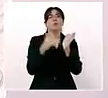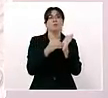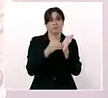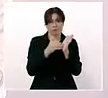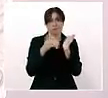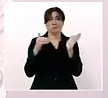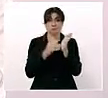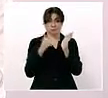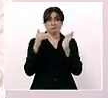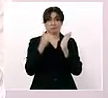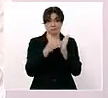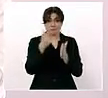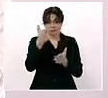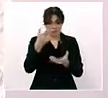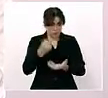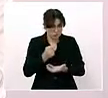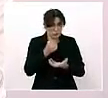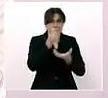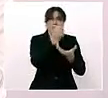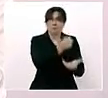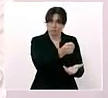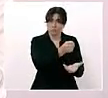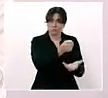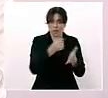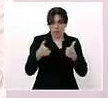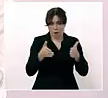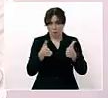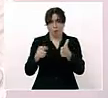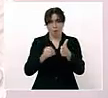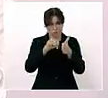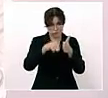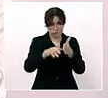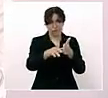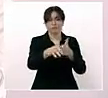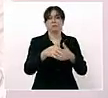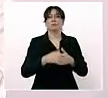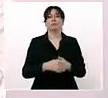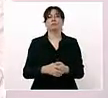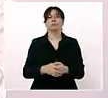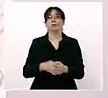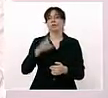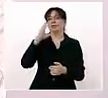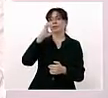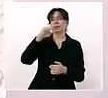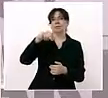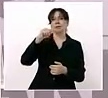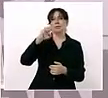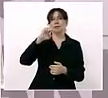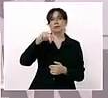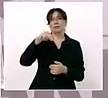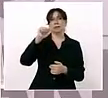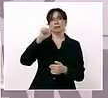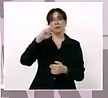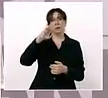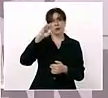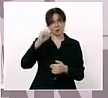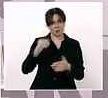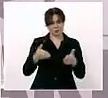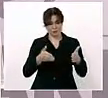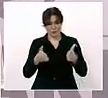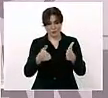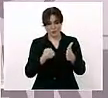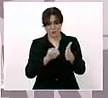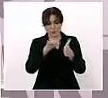para lo que se conoce como el canal centenario y poder regar